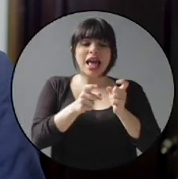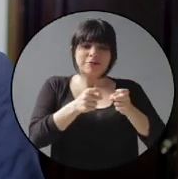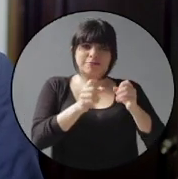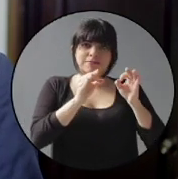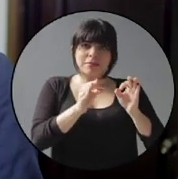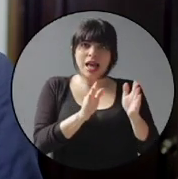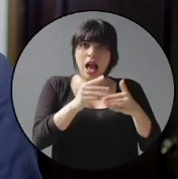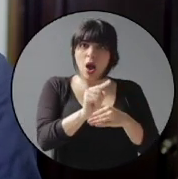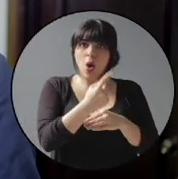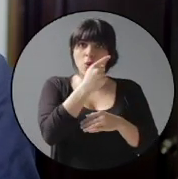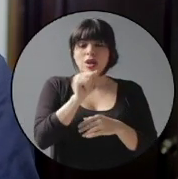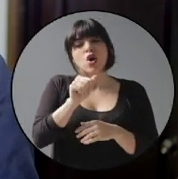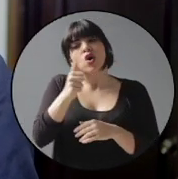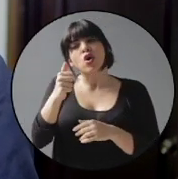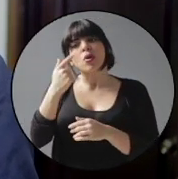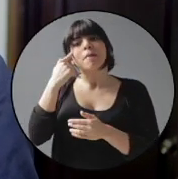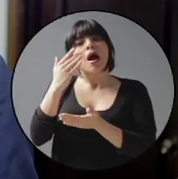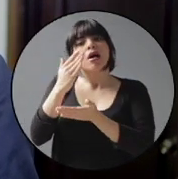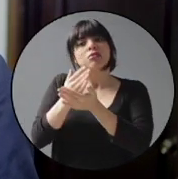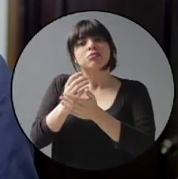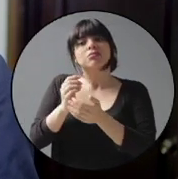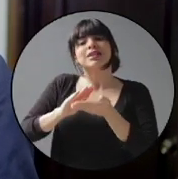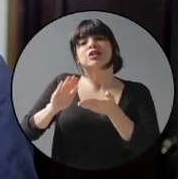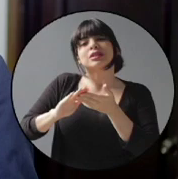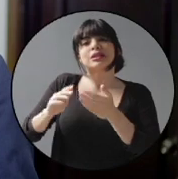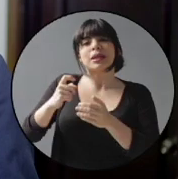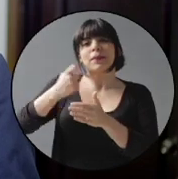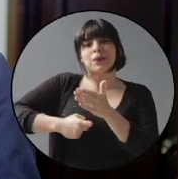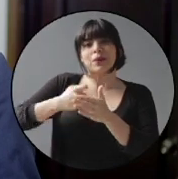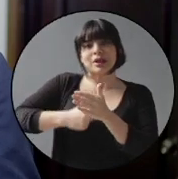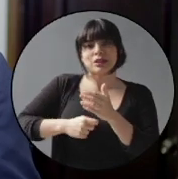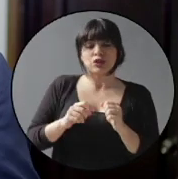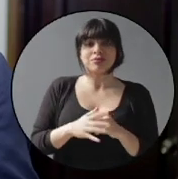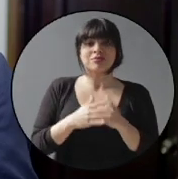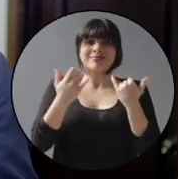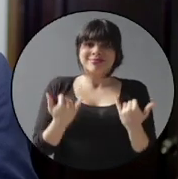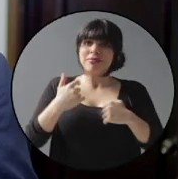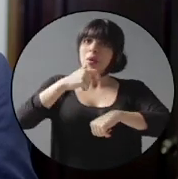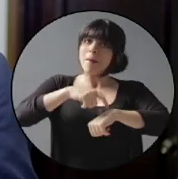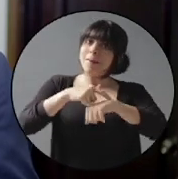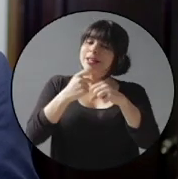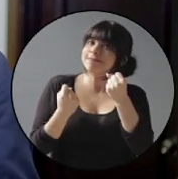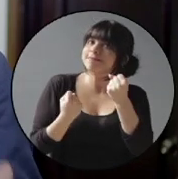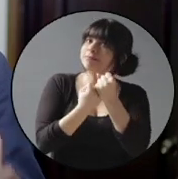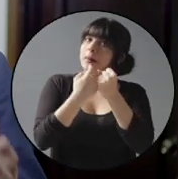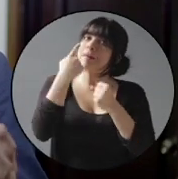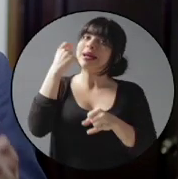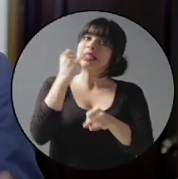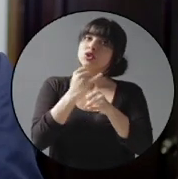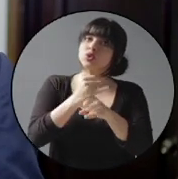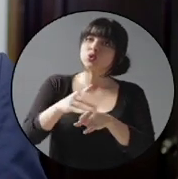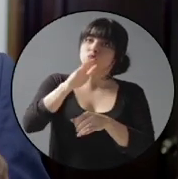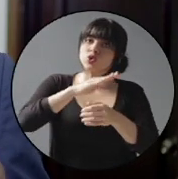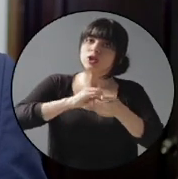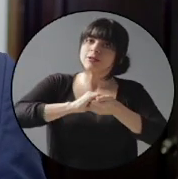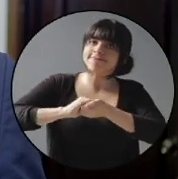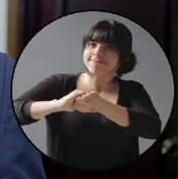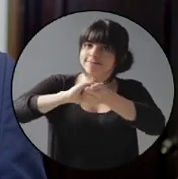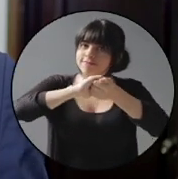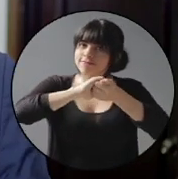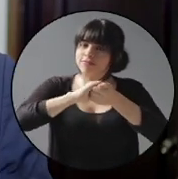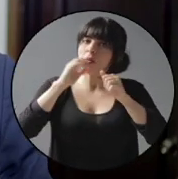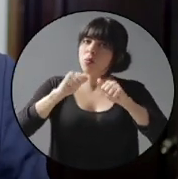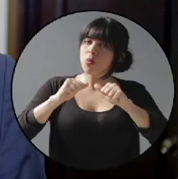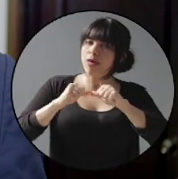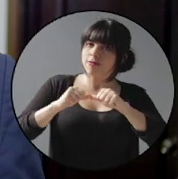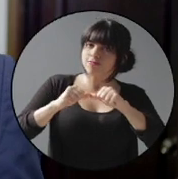y uno más para poner orden en las exoneraciones de impuestos. Es el momento de contribuir para que nuestras instituciones solidarias